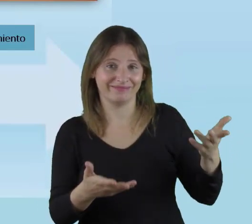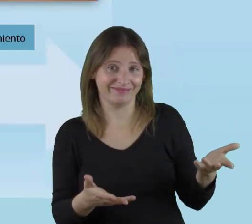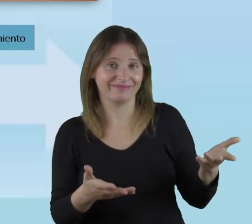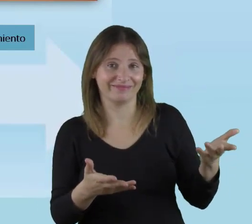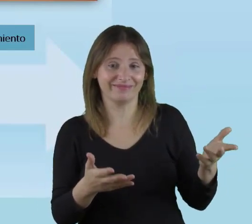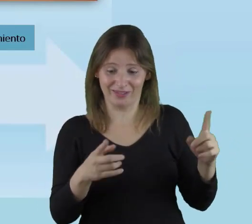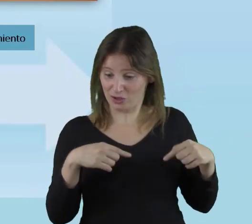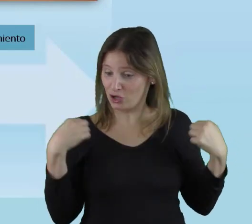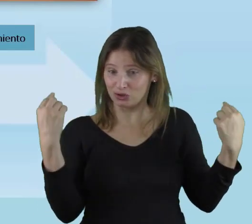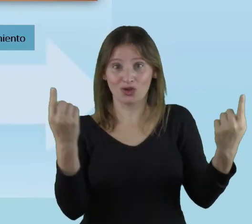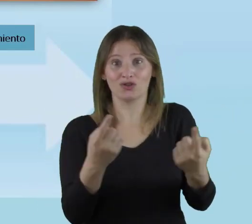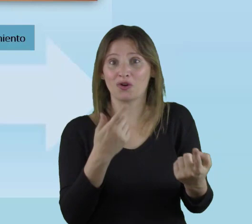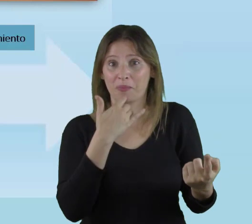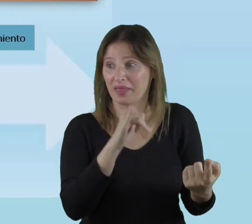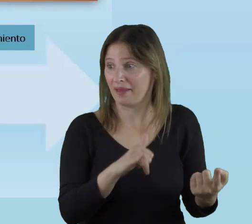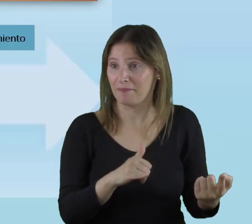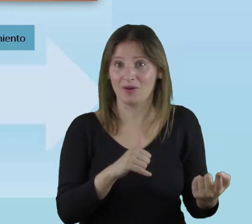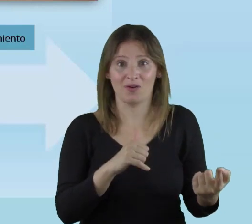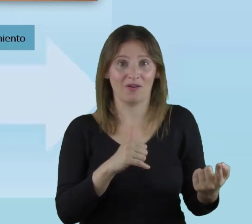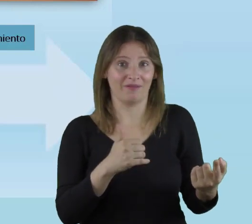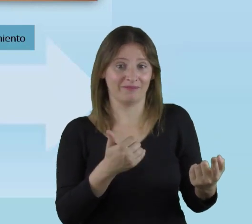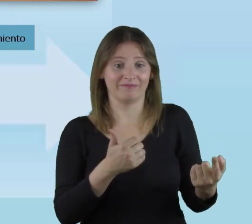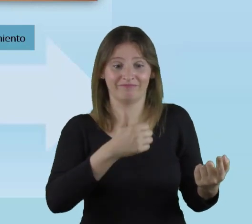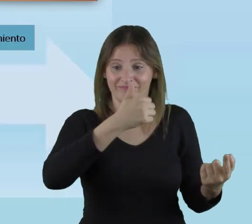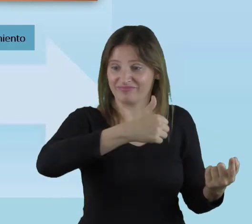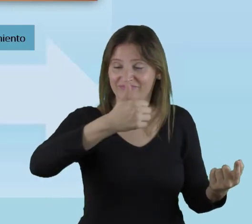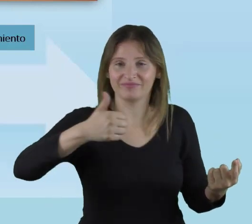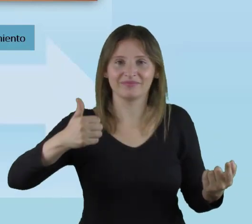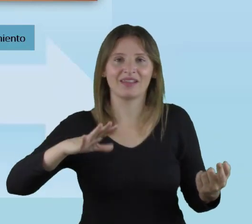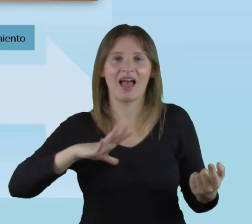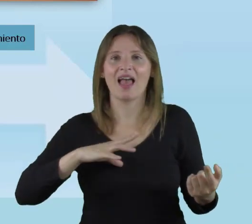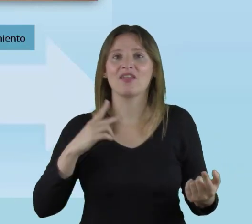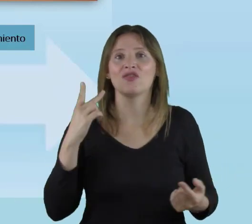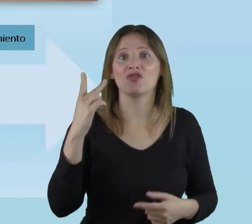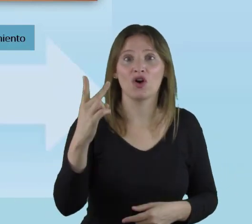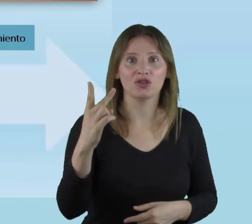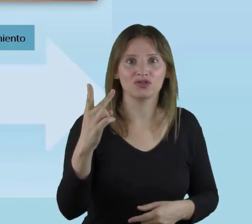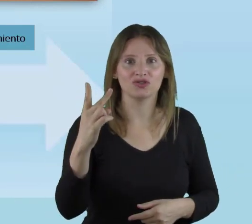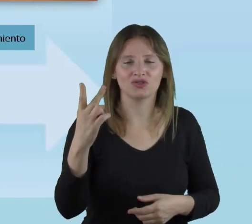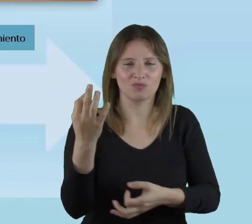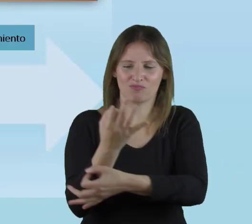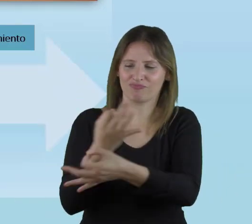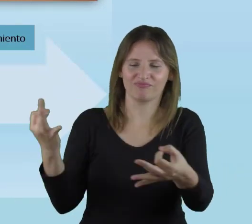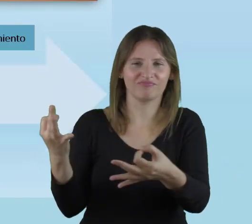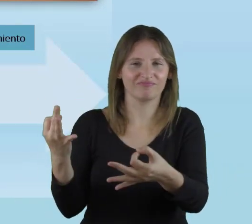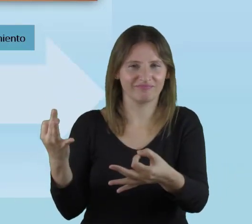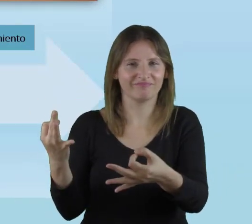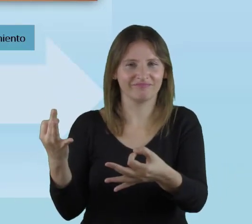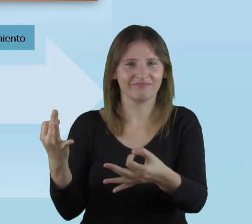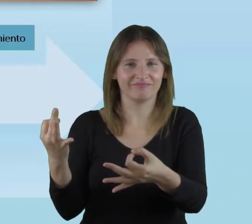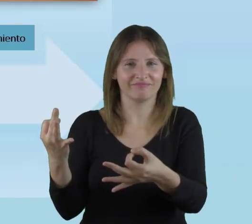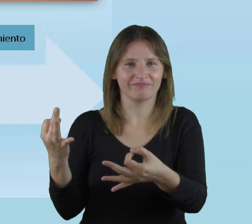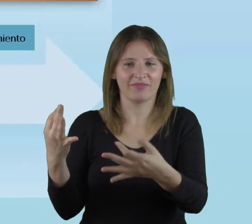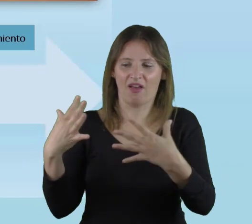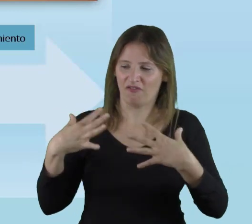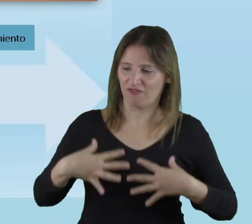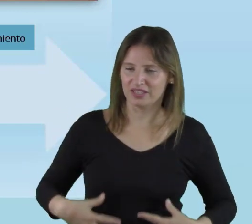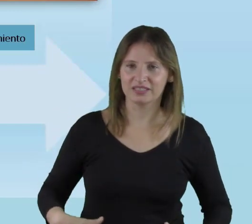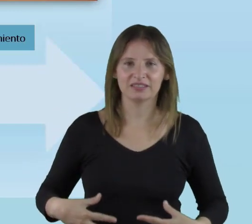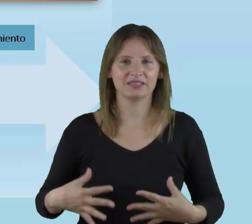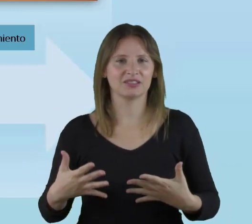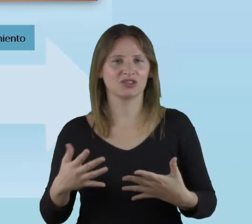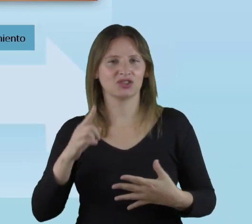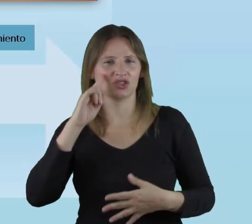si de los que estamos acá presentes somos, hay dos que son totalmente idénticos.